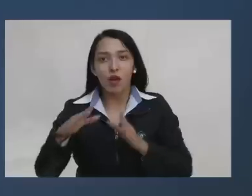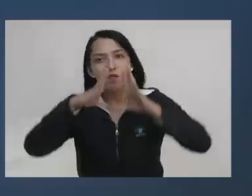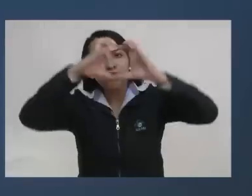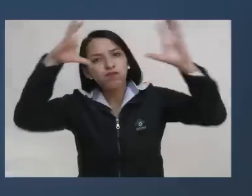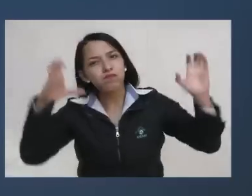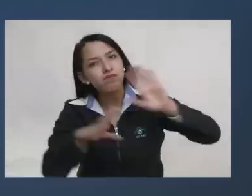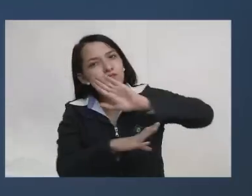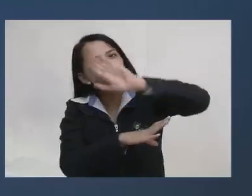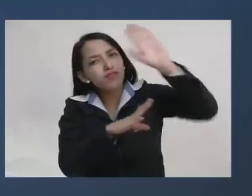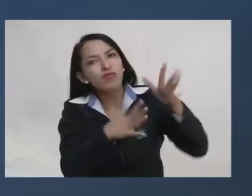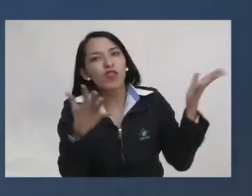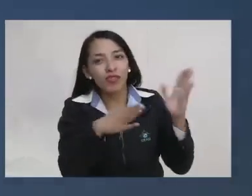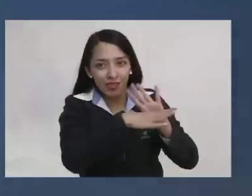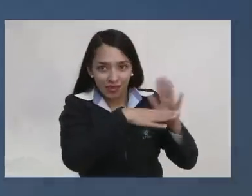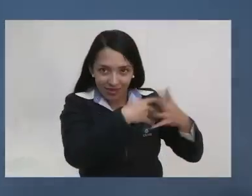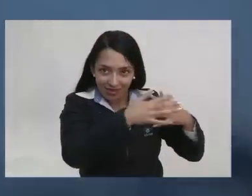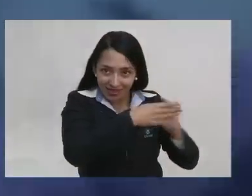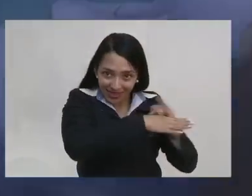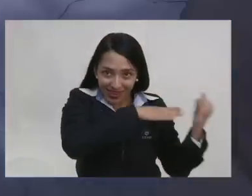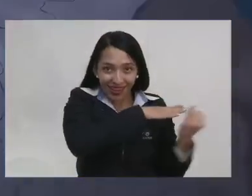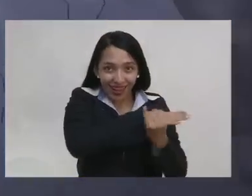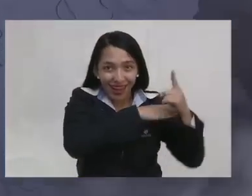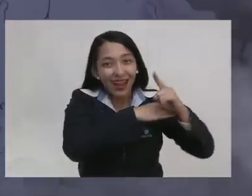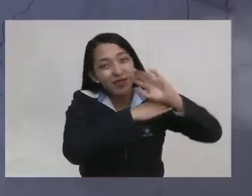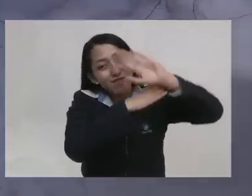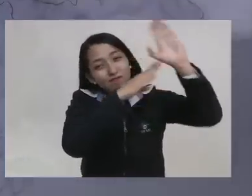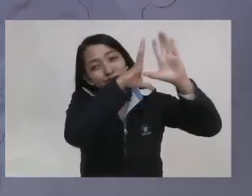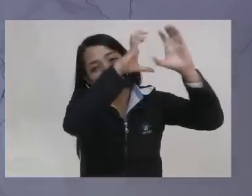de la